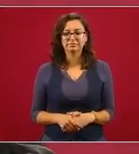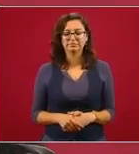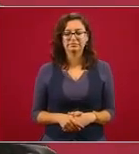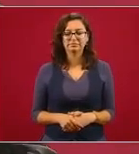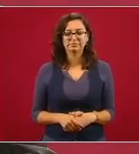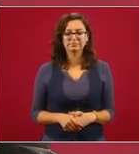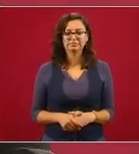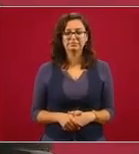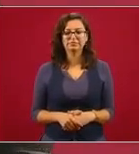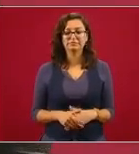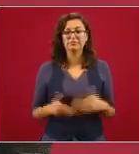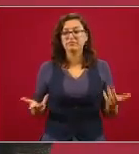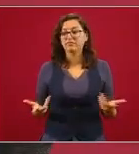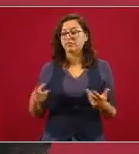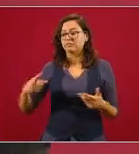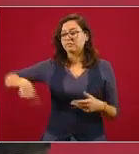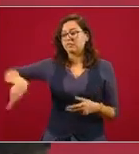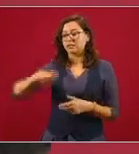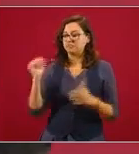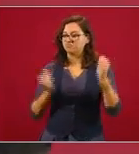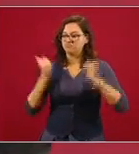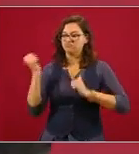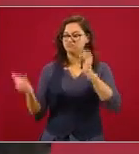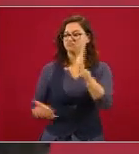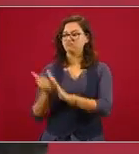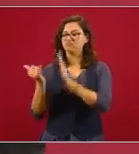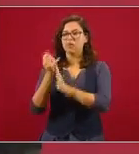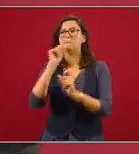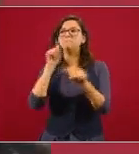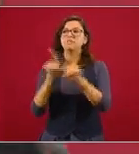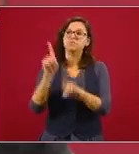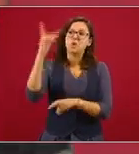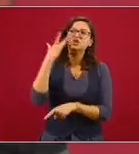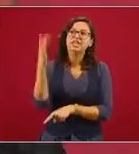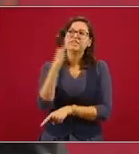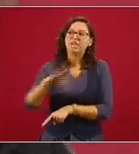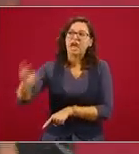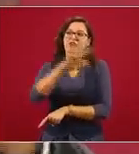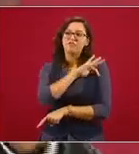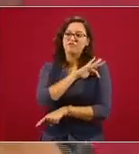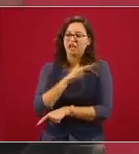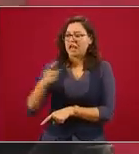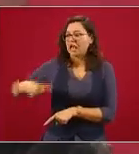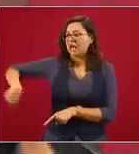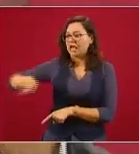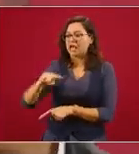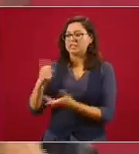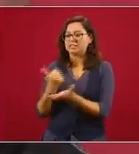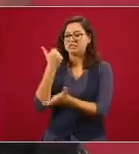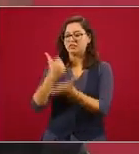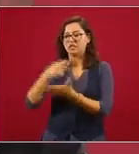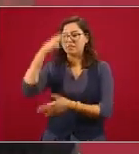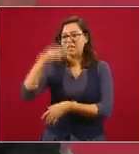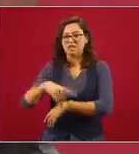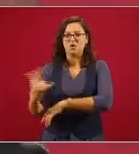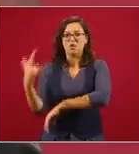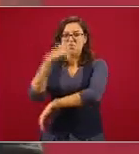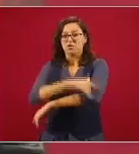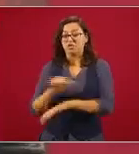Hacer un Santa Fe en las 600 hectáreas del actual aeropuerto.